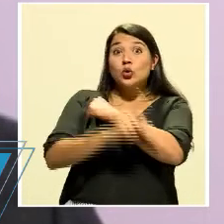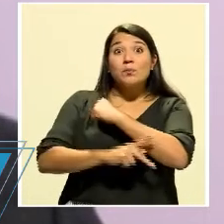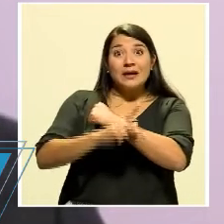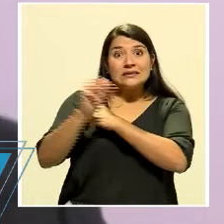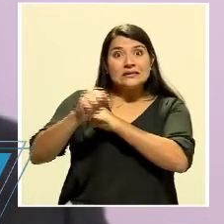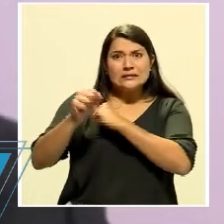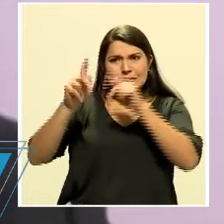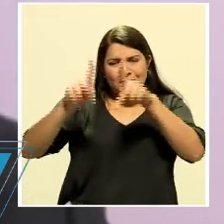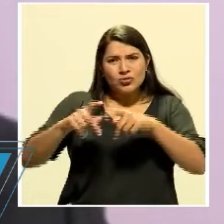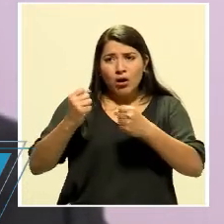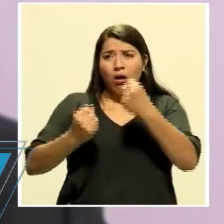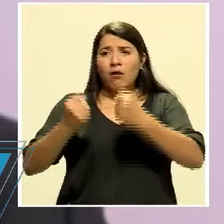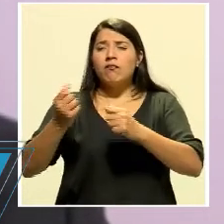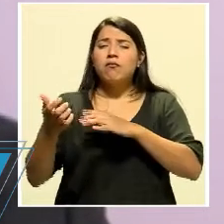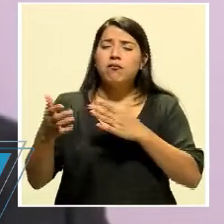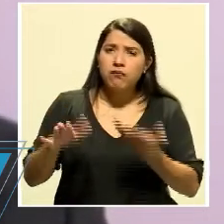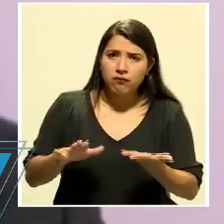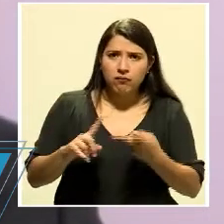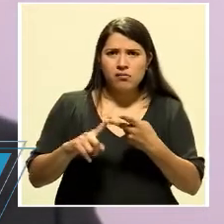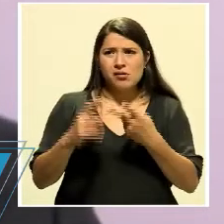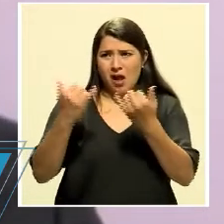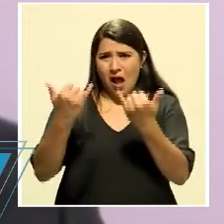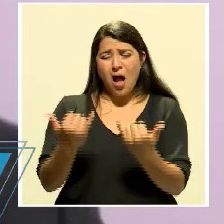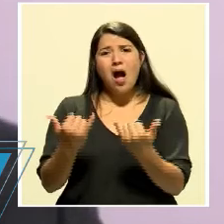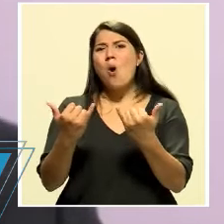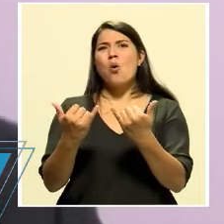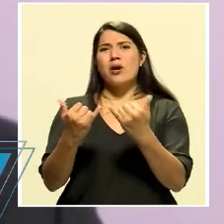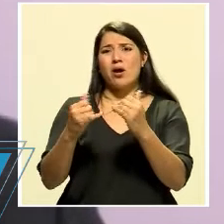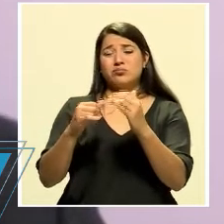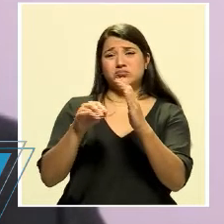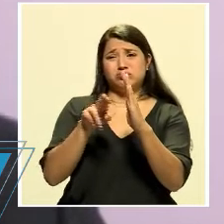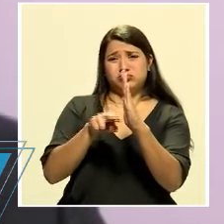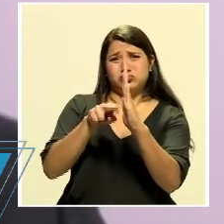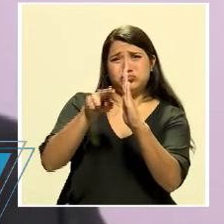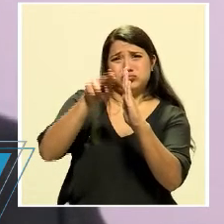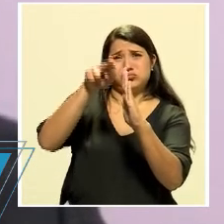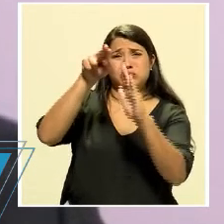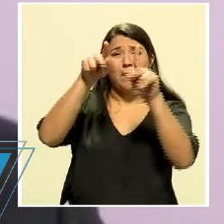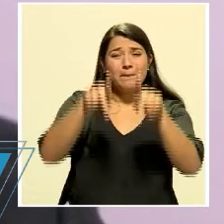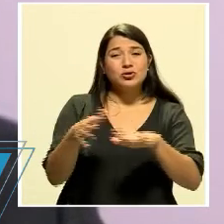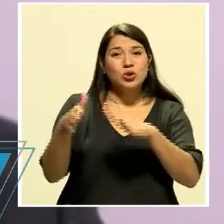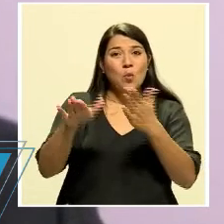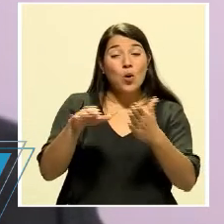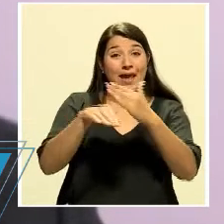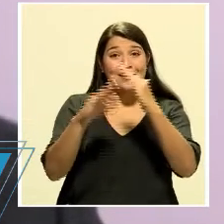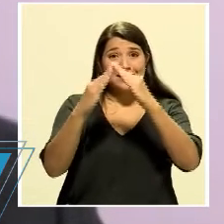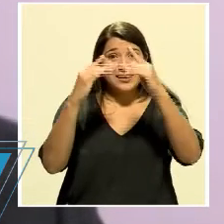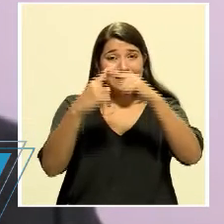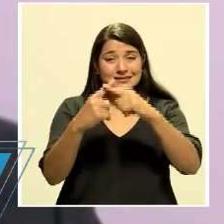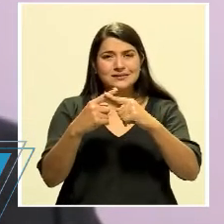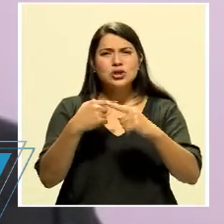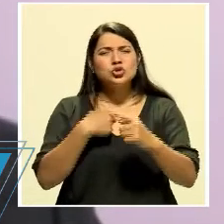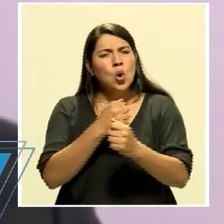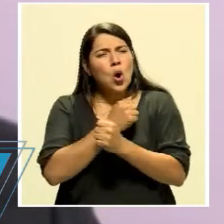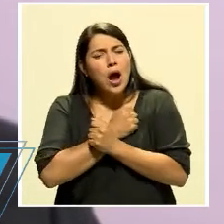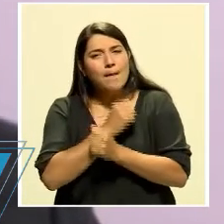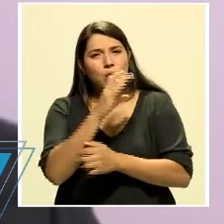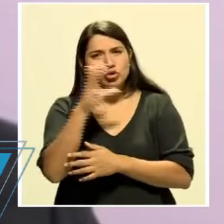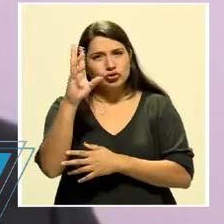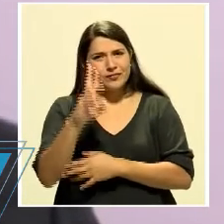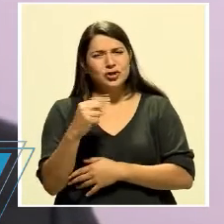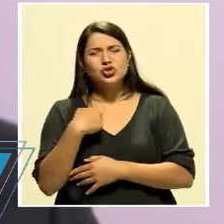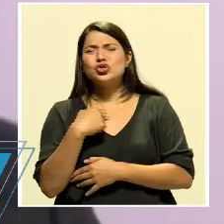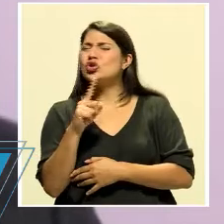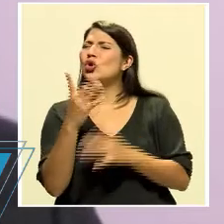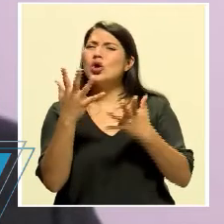se mueren en los atabudes, ver apilados en las iglesias. Yo no quiero ver a Costa Rica, yo amo a Costa Rica, yo no quiero que